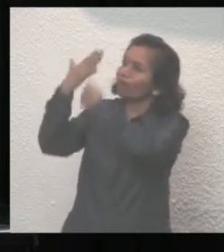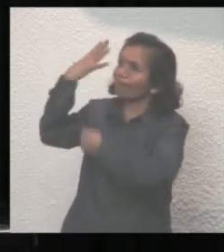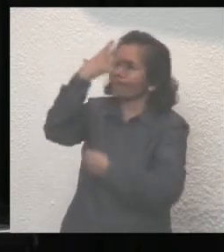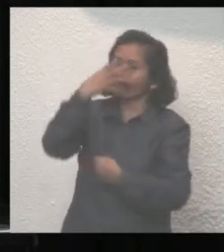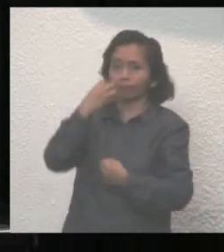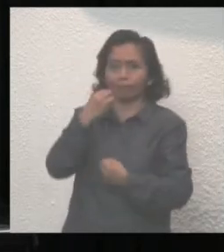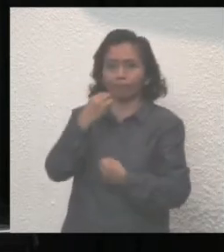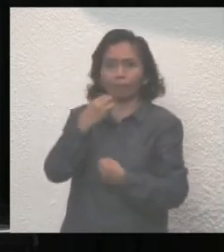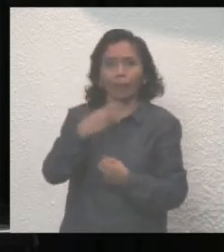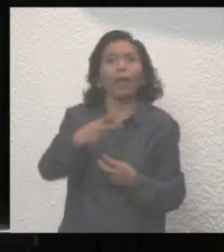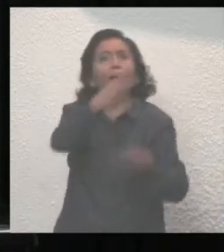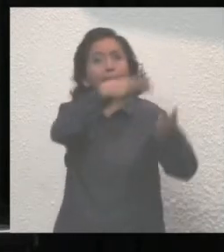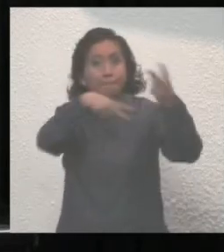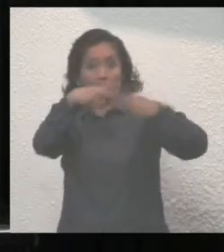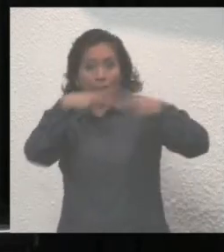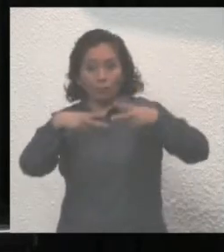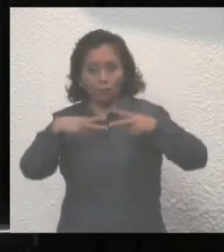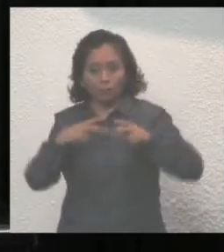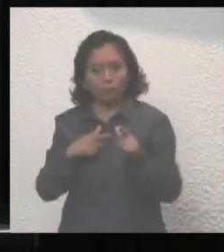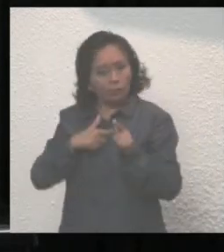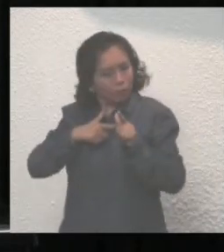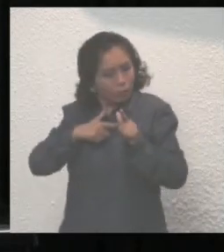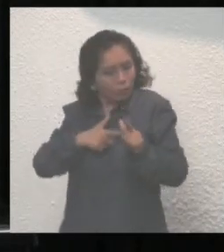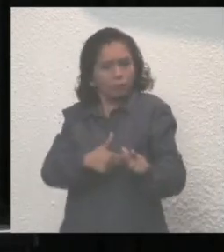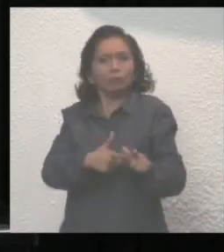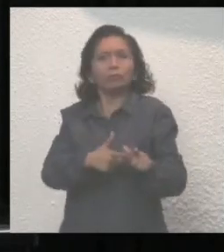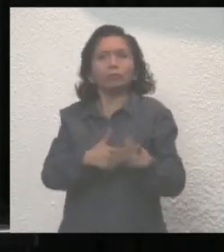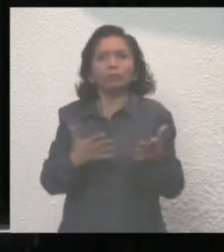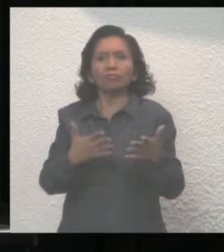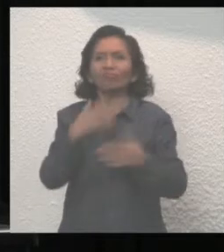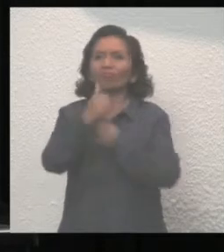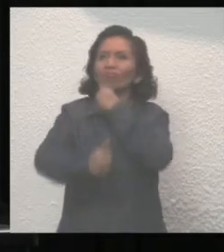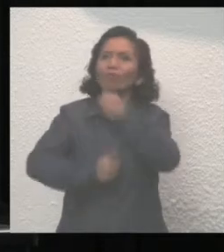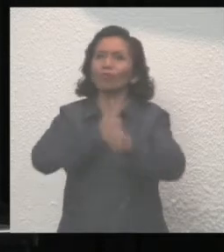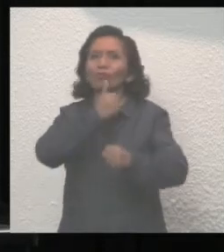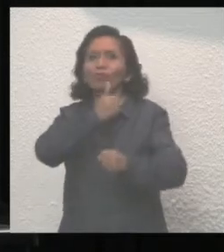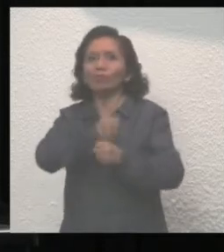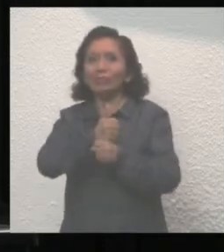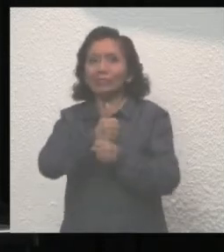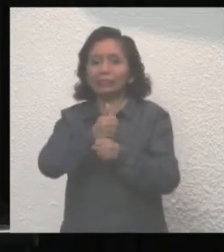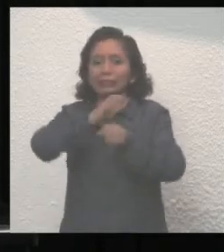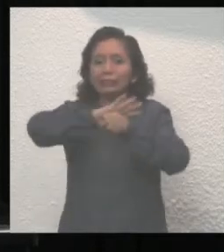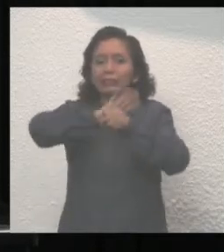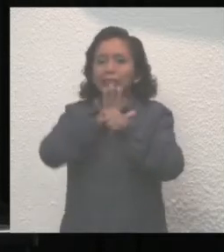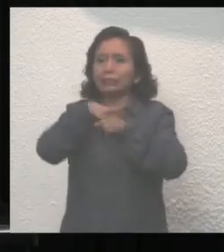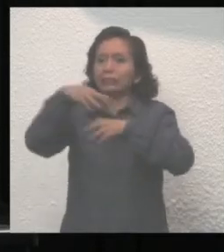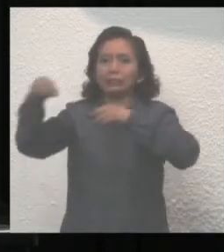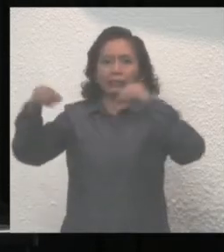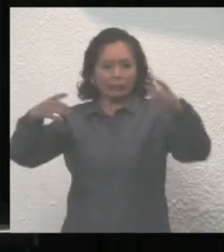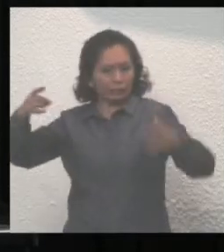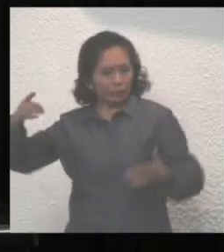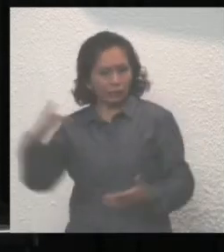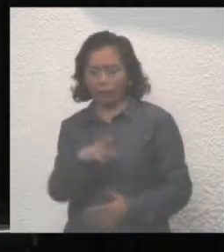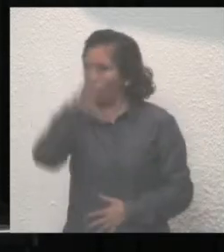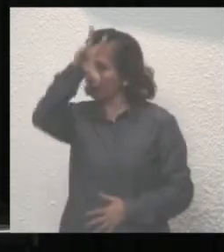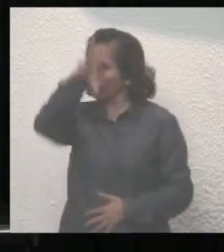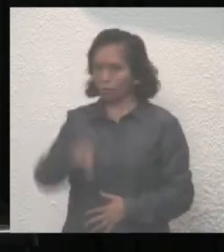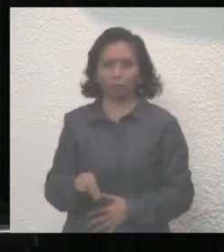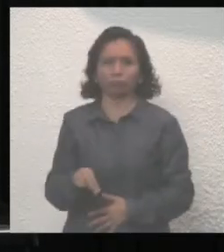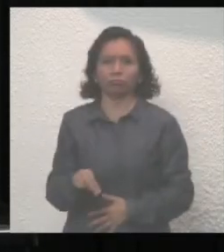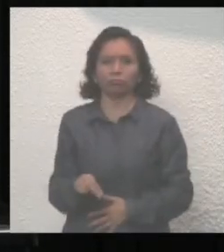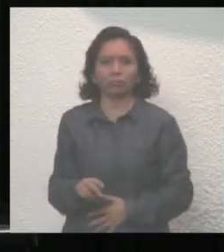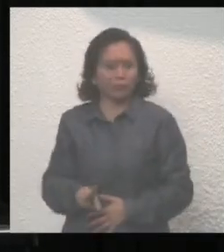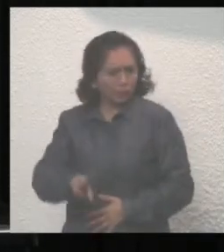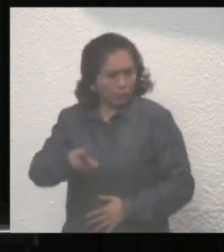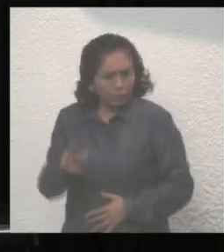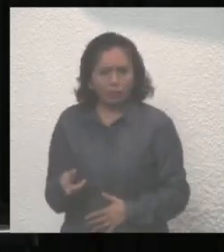Venimos y seguimos de un año marcado por una pandemia que no nos venció y que ha puesto a prueba